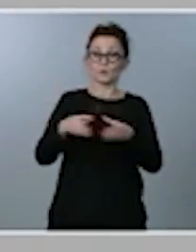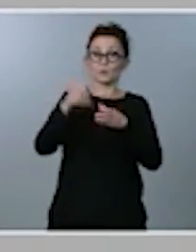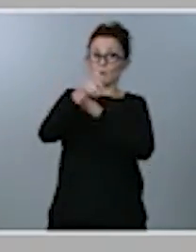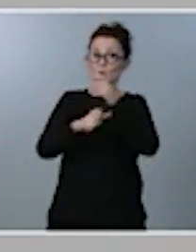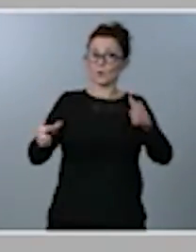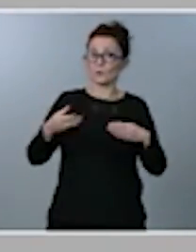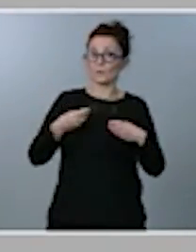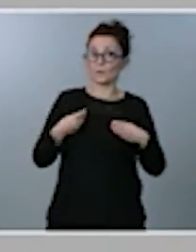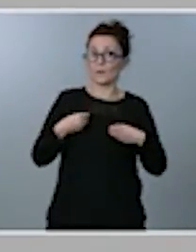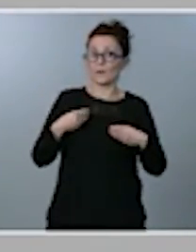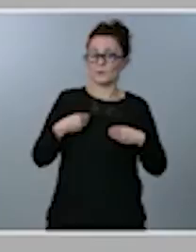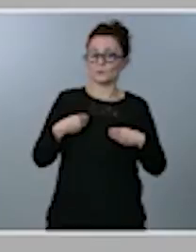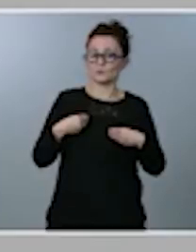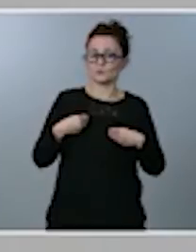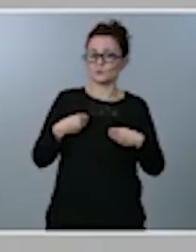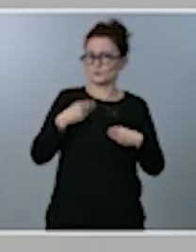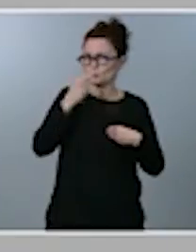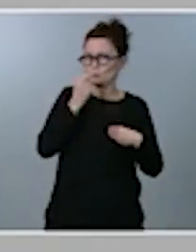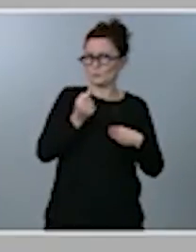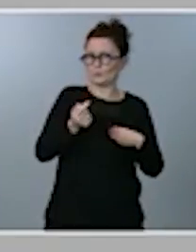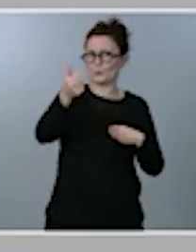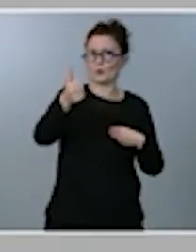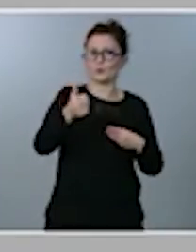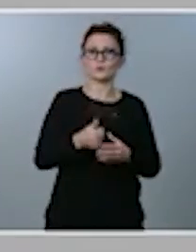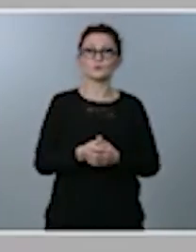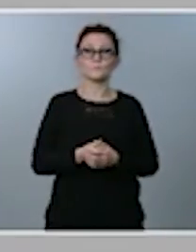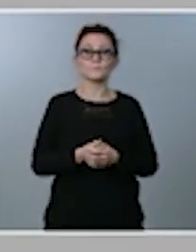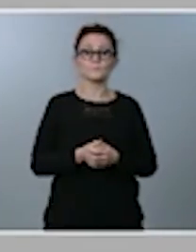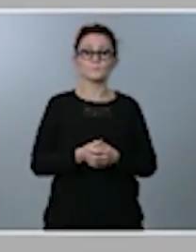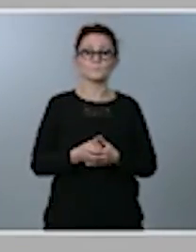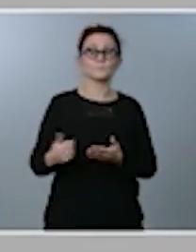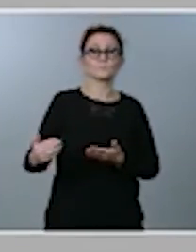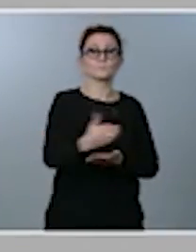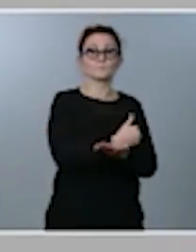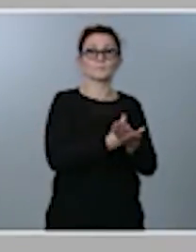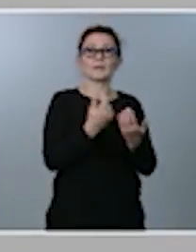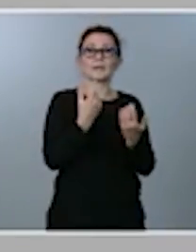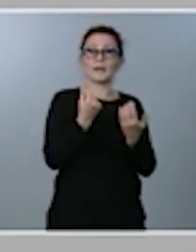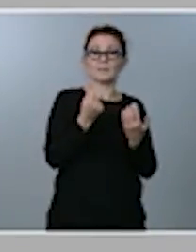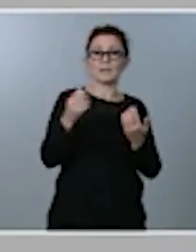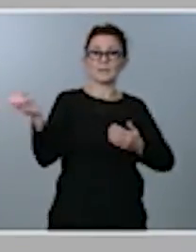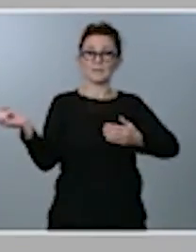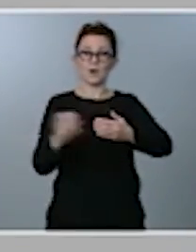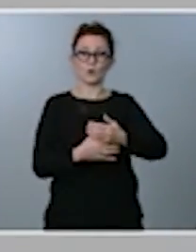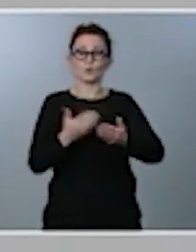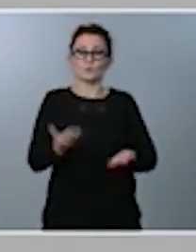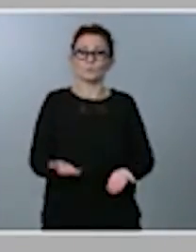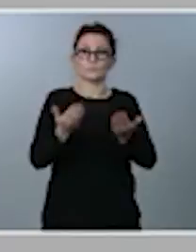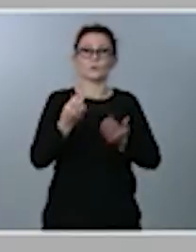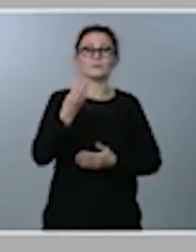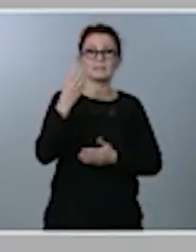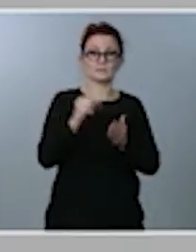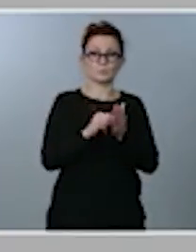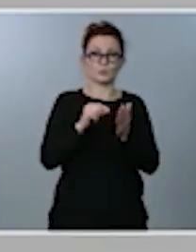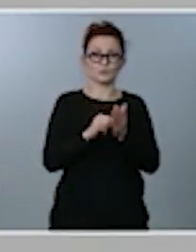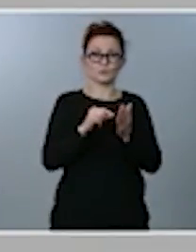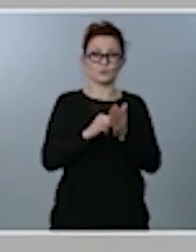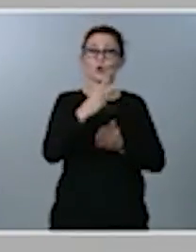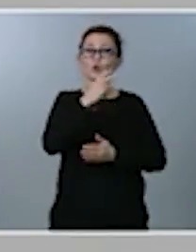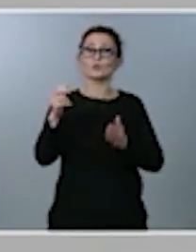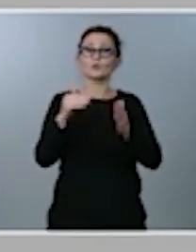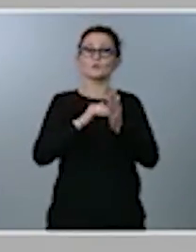limitado. En la parte de rentas de capital y de ahorro se establece una subida de tres puntos a partir de los 200.000 euros,